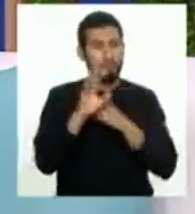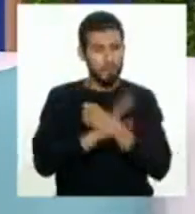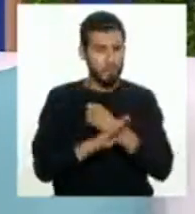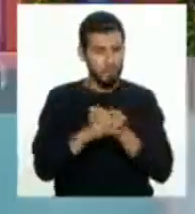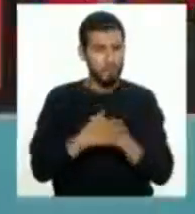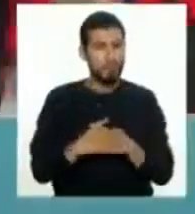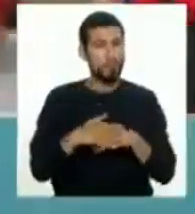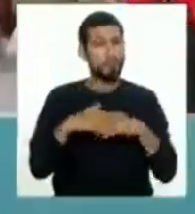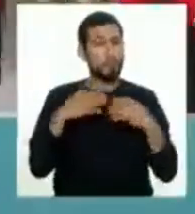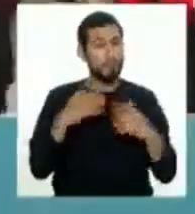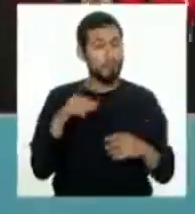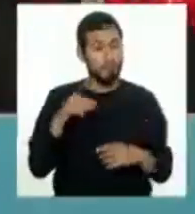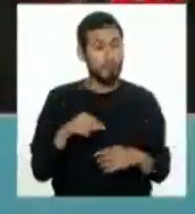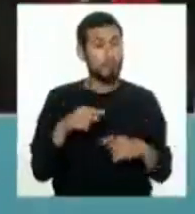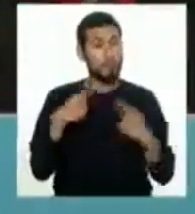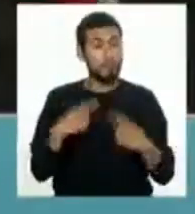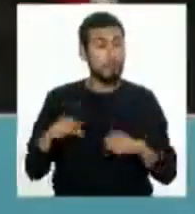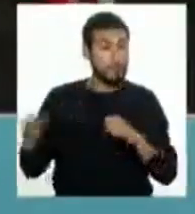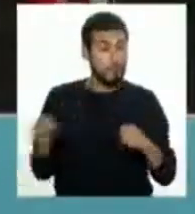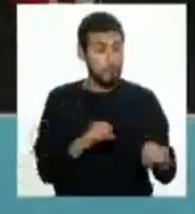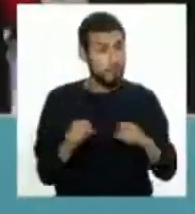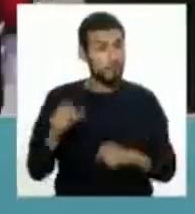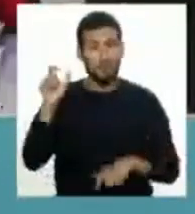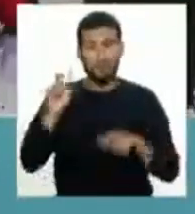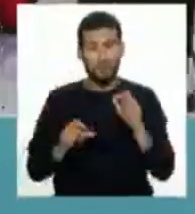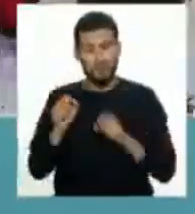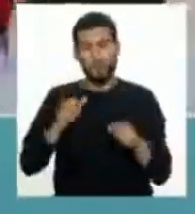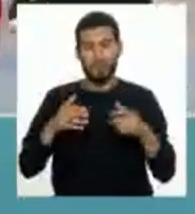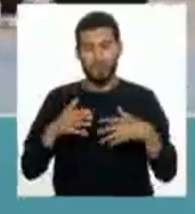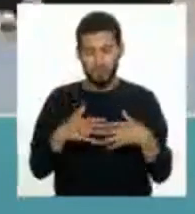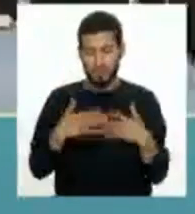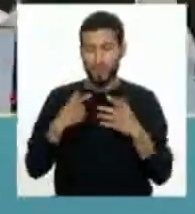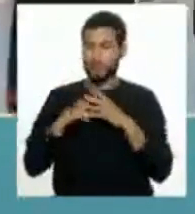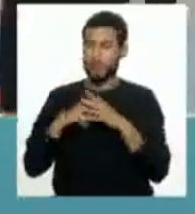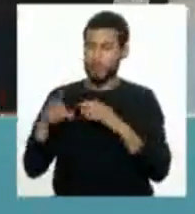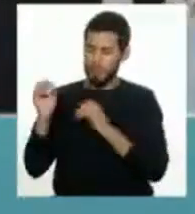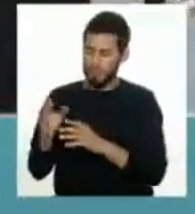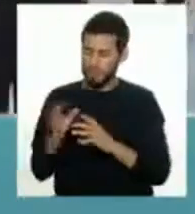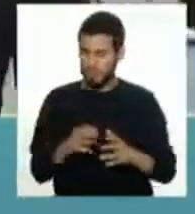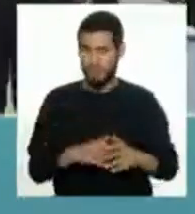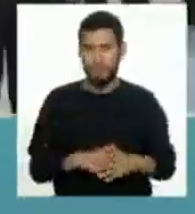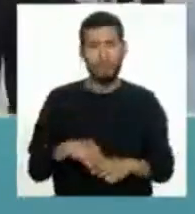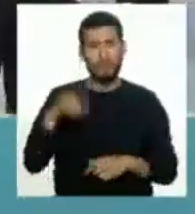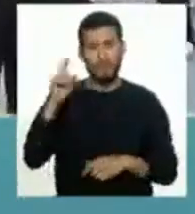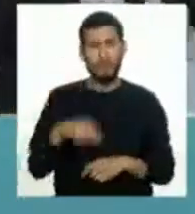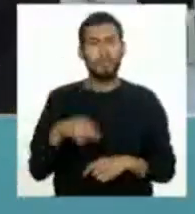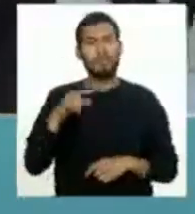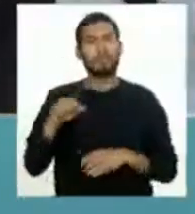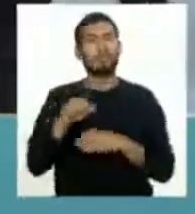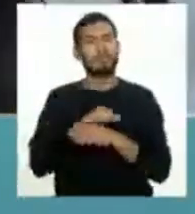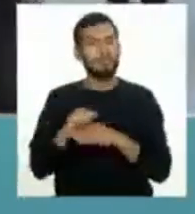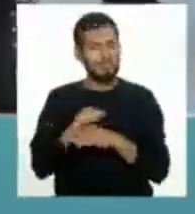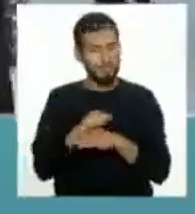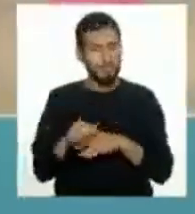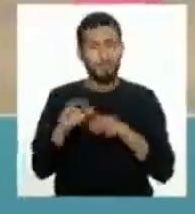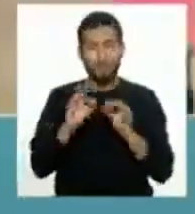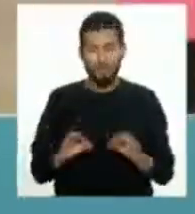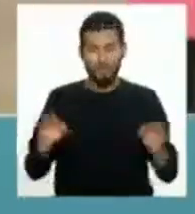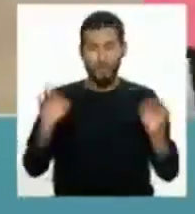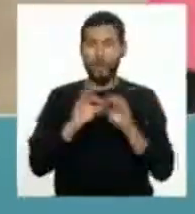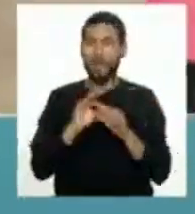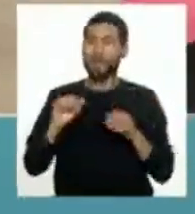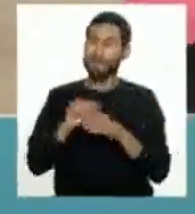Una vez que ocurra el evento sísmico, las personas puedan salir de manera ordenada. Para eso también hay que hacer simulacros. Eso es importante,